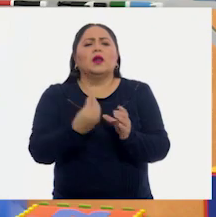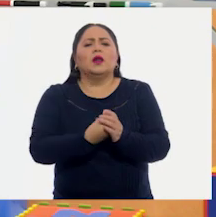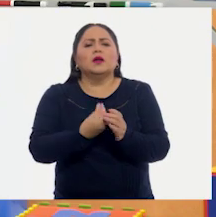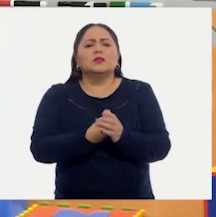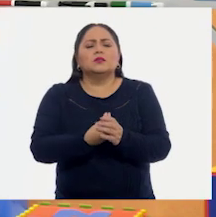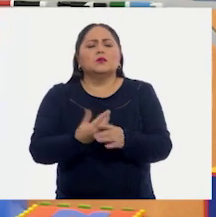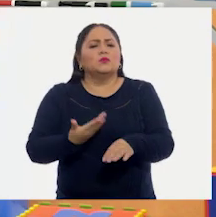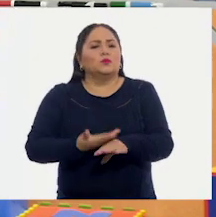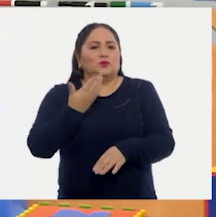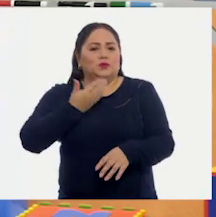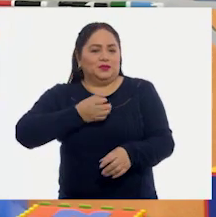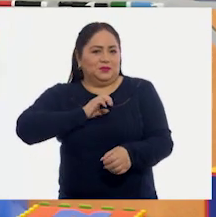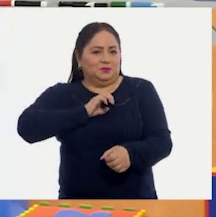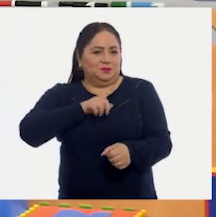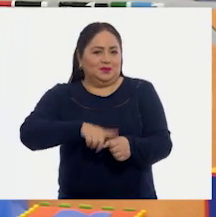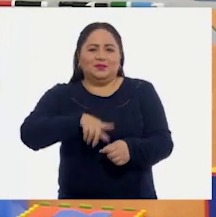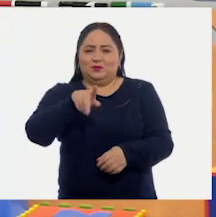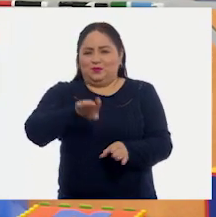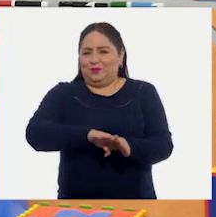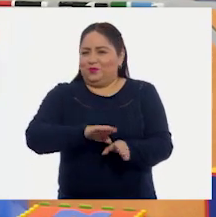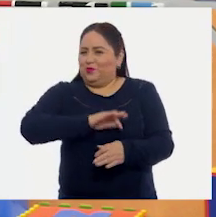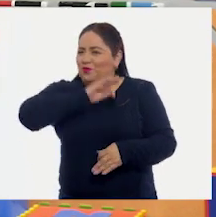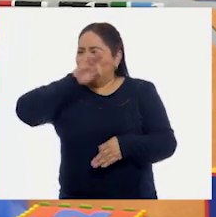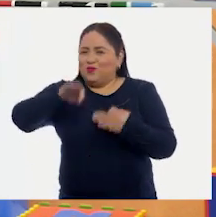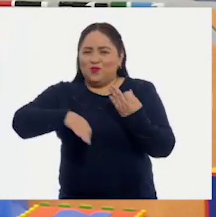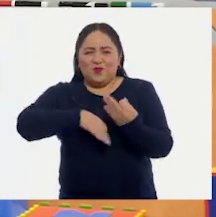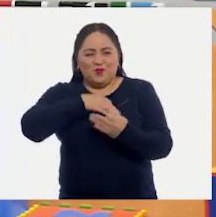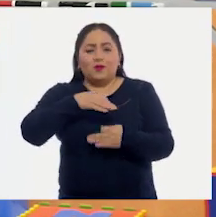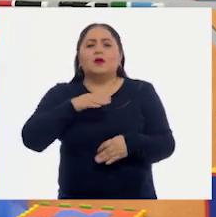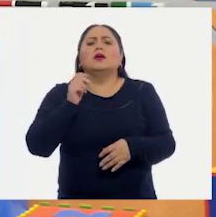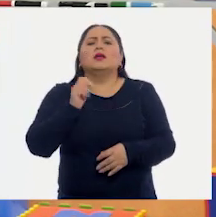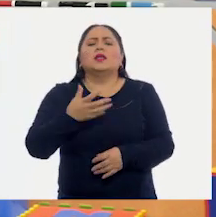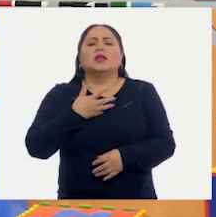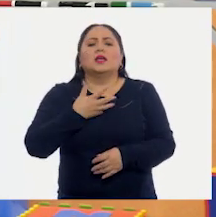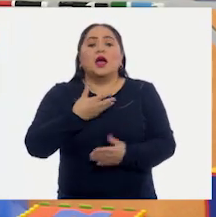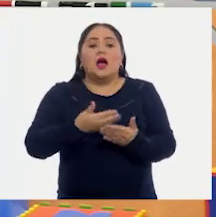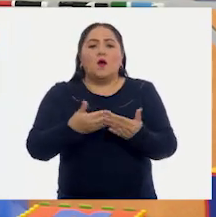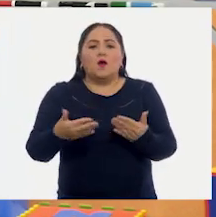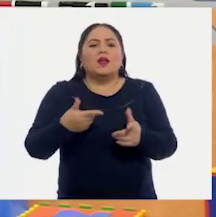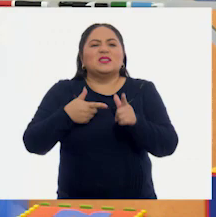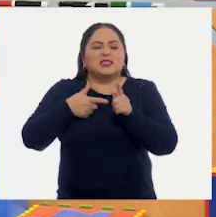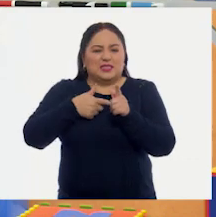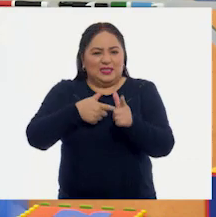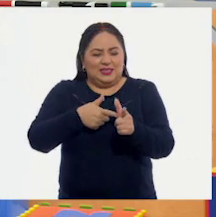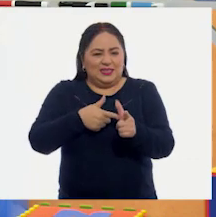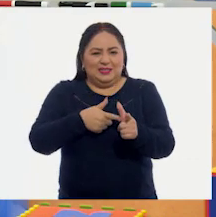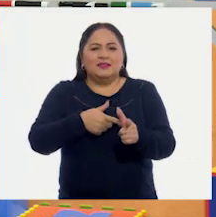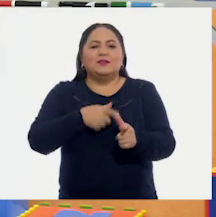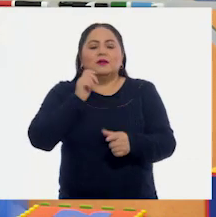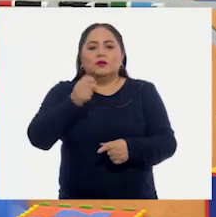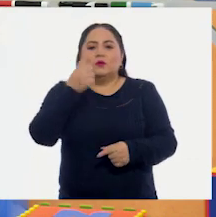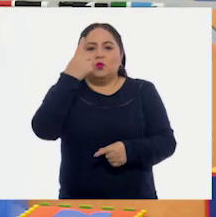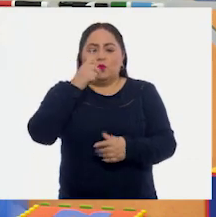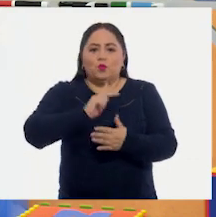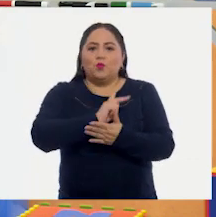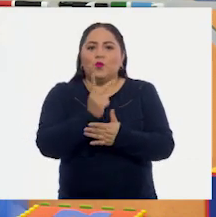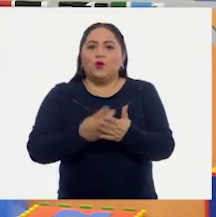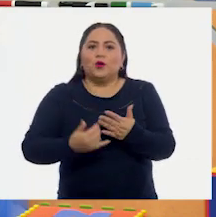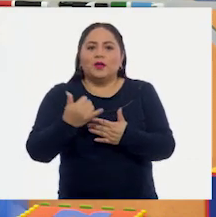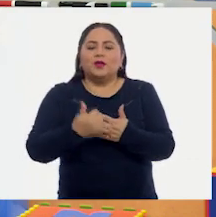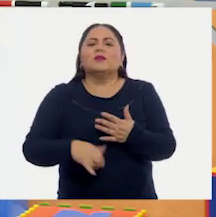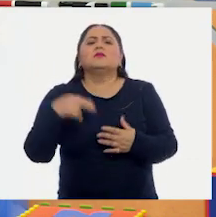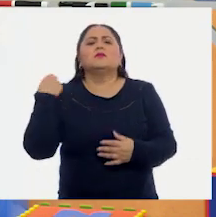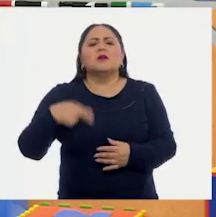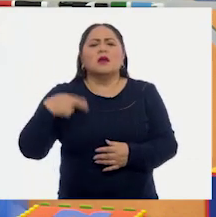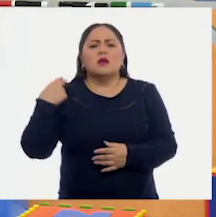muy especial, como todas, ¿verdad? Tenemos, le vamos a dar continuidad y seguimiento a un proyecto que